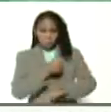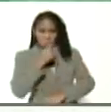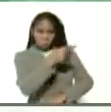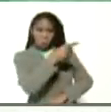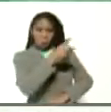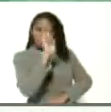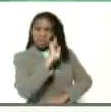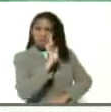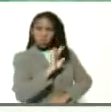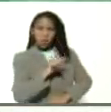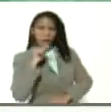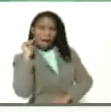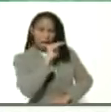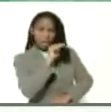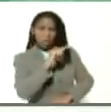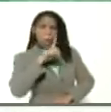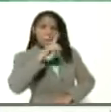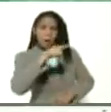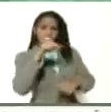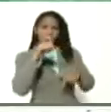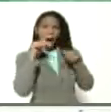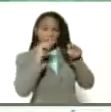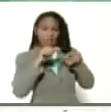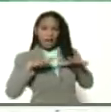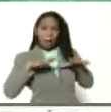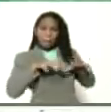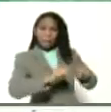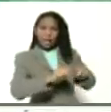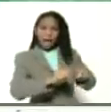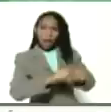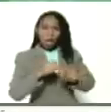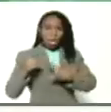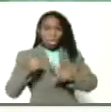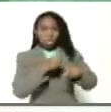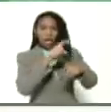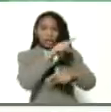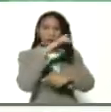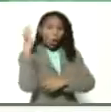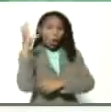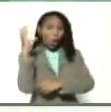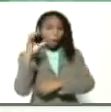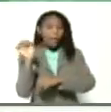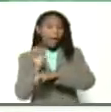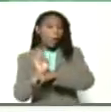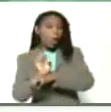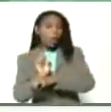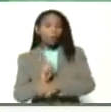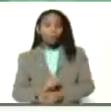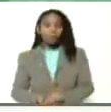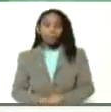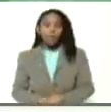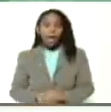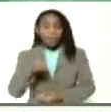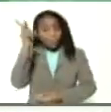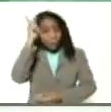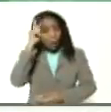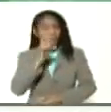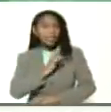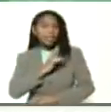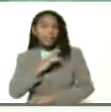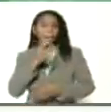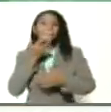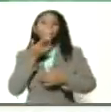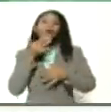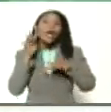venezolanos de todos los males del capitalismo salvaje de Colombia, de Ecuador, de Perú, de Chile, por